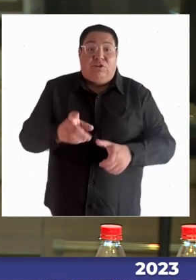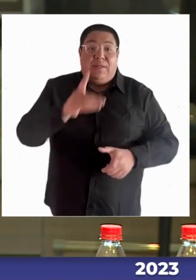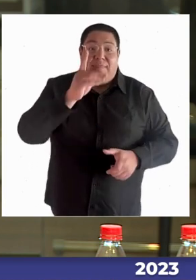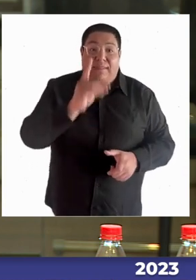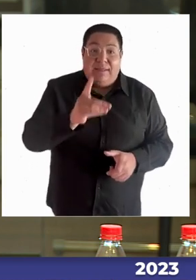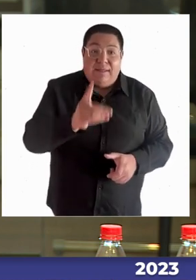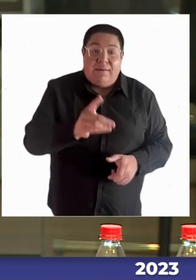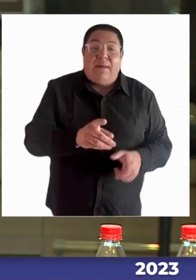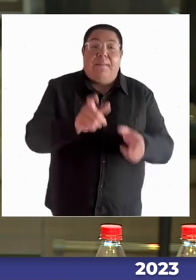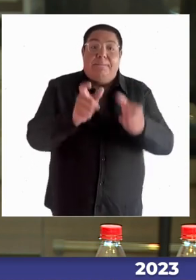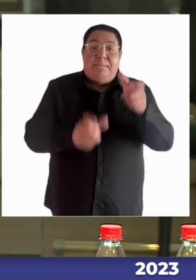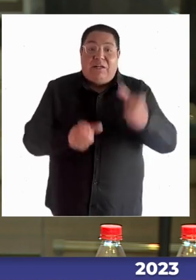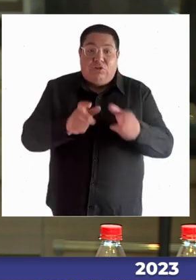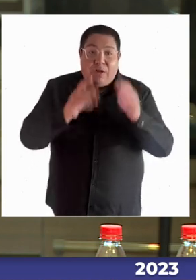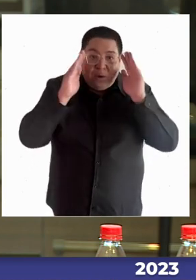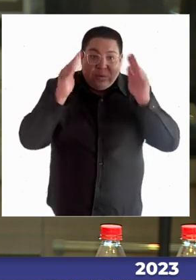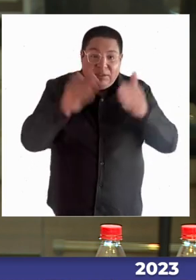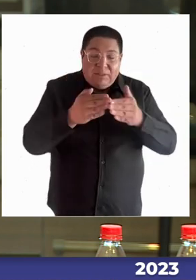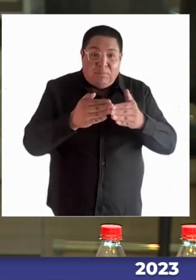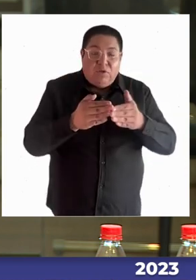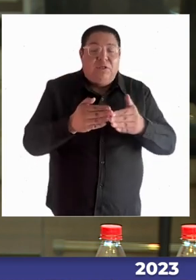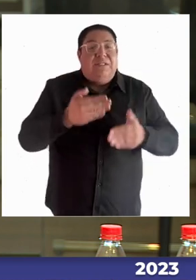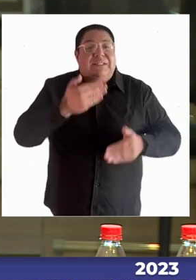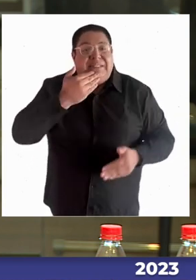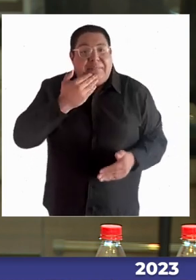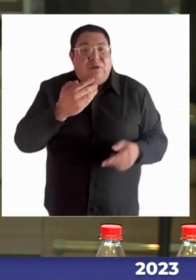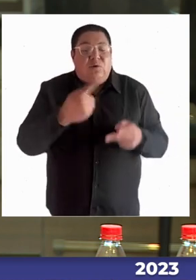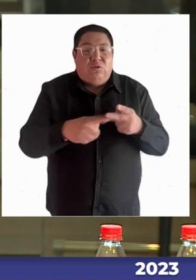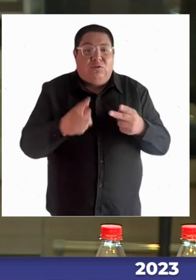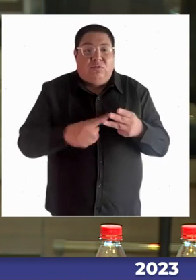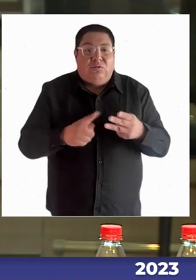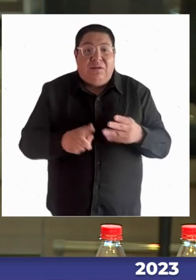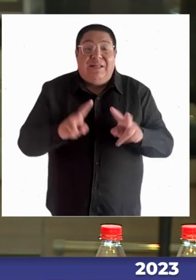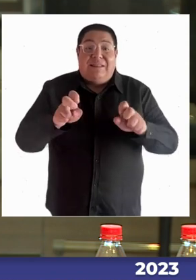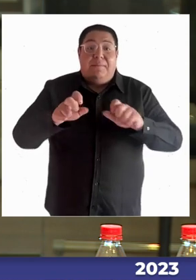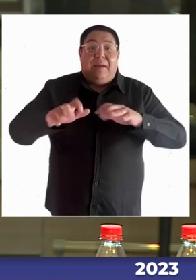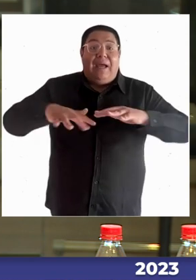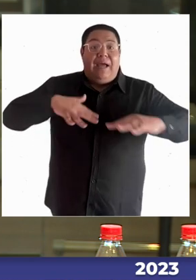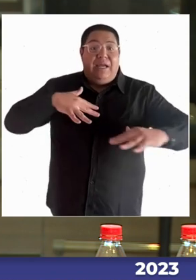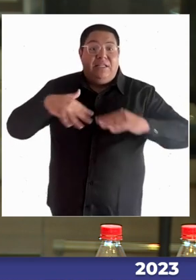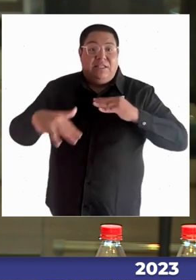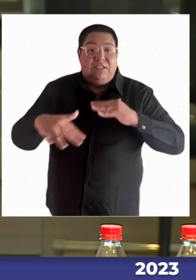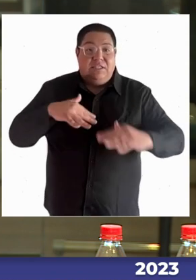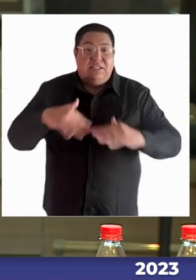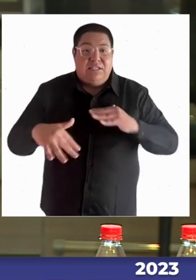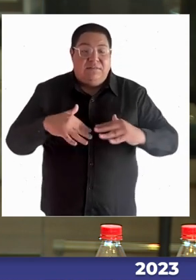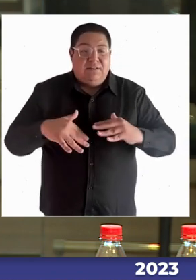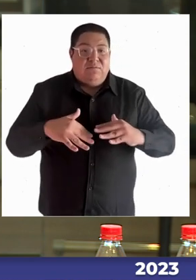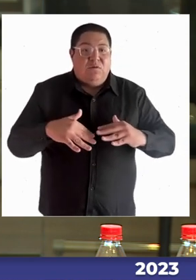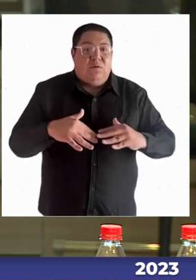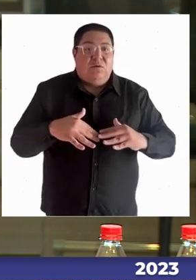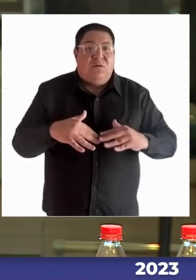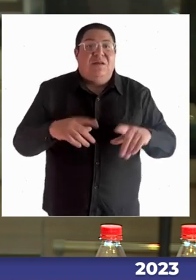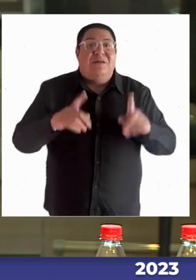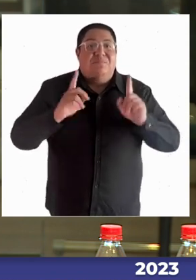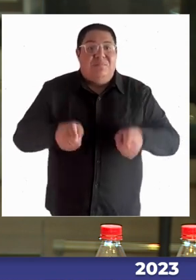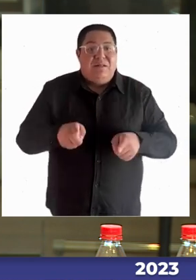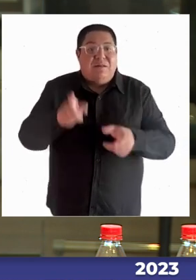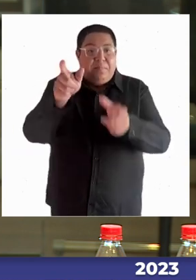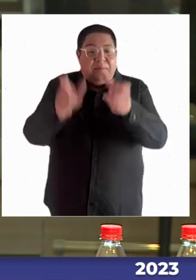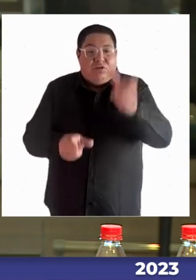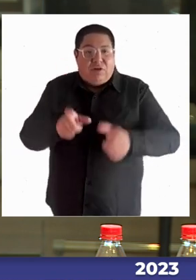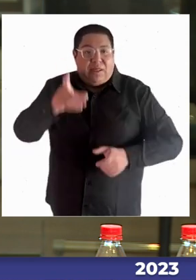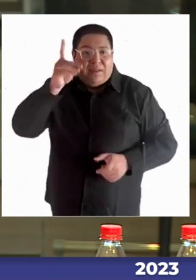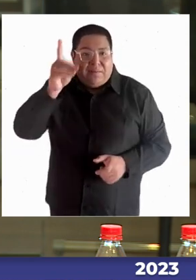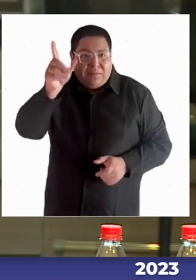autismo. Nosotros desde el activismo siempre pensamos en las personas con discapacidad por un